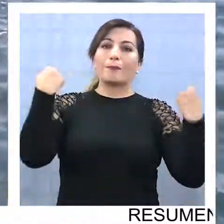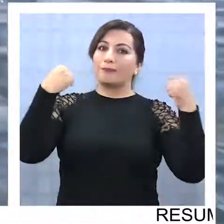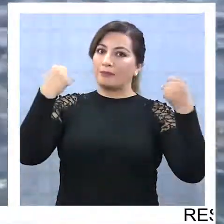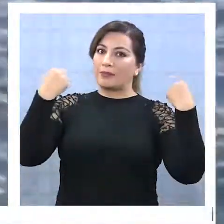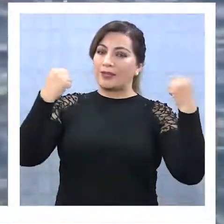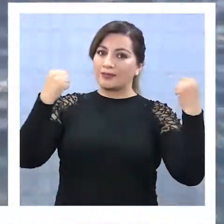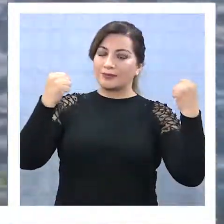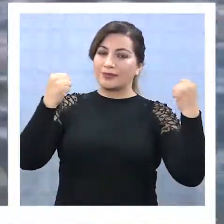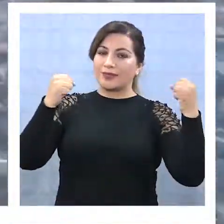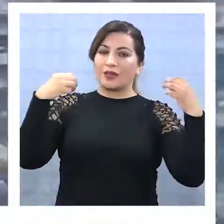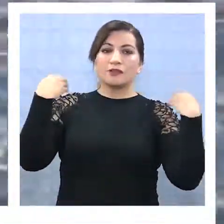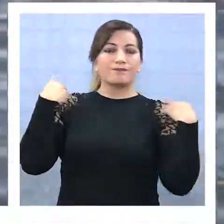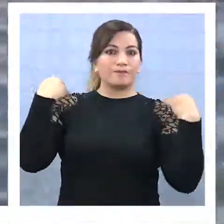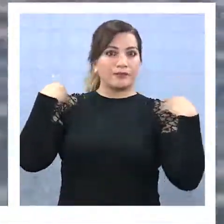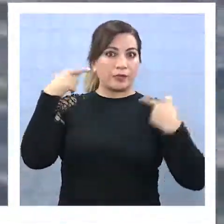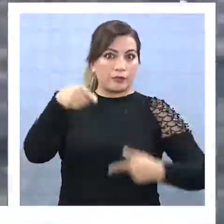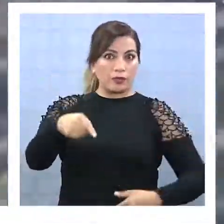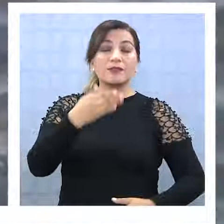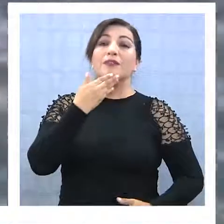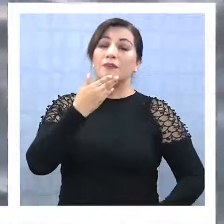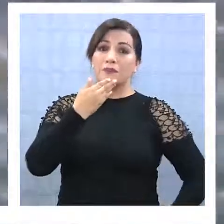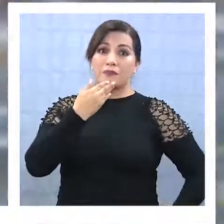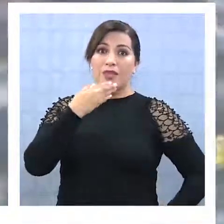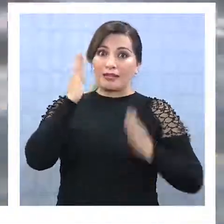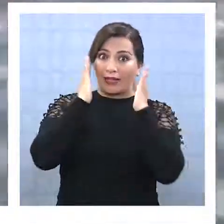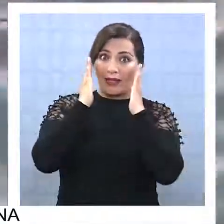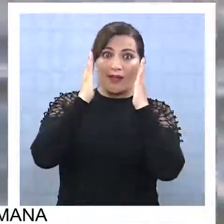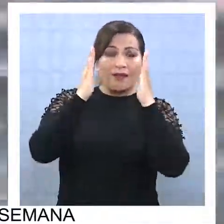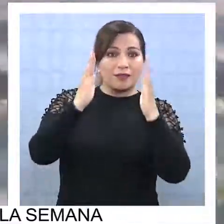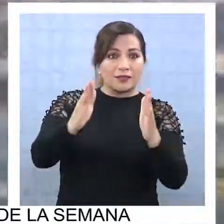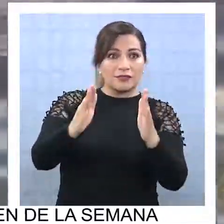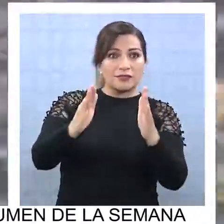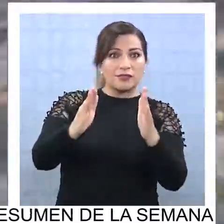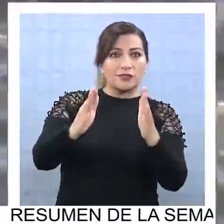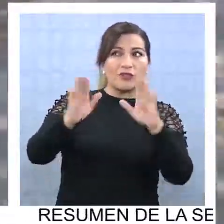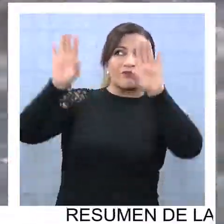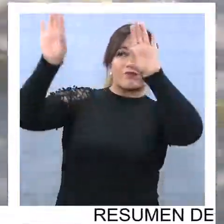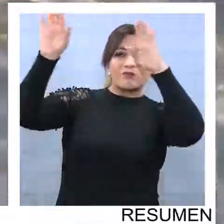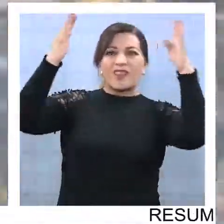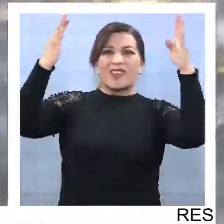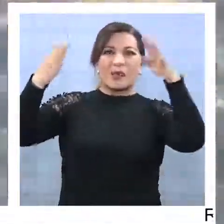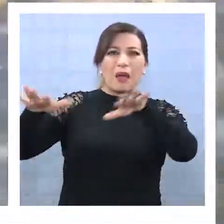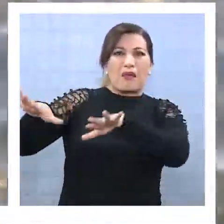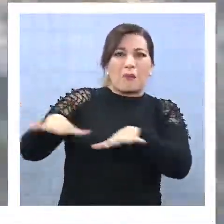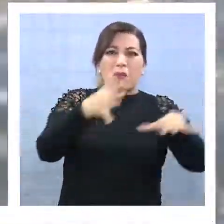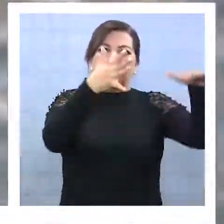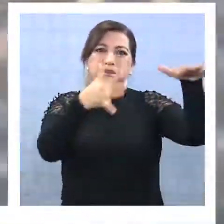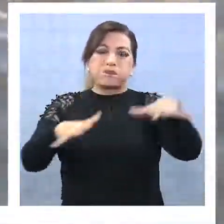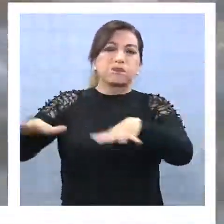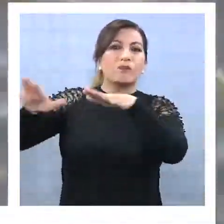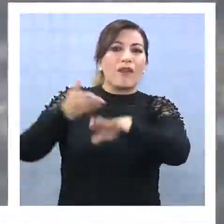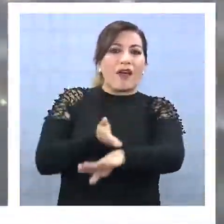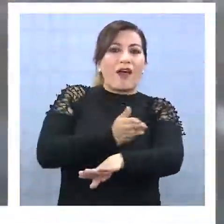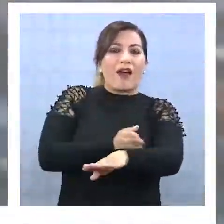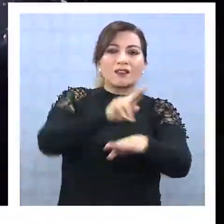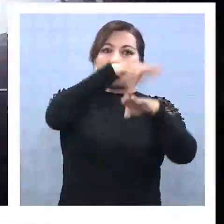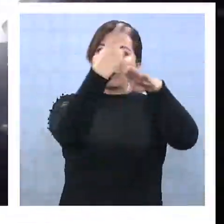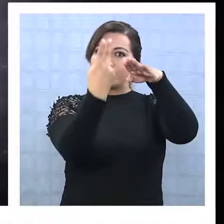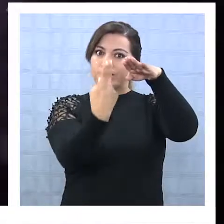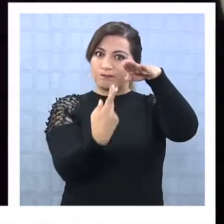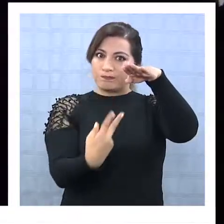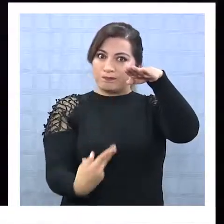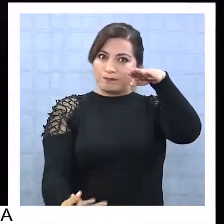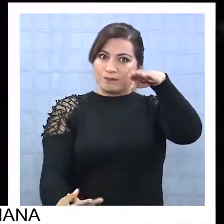disciplinas, y más aún, estar atentos a las condiciones climatológicas antes de sumergirse